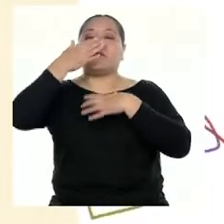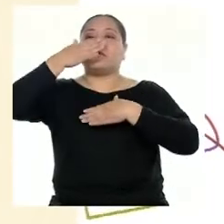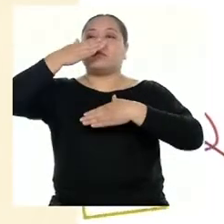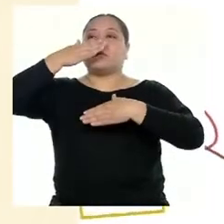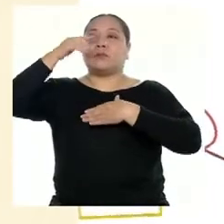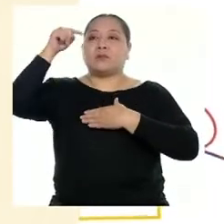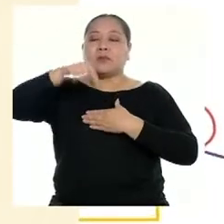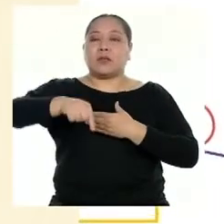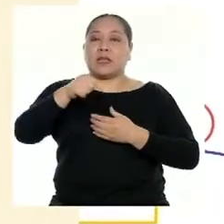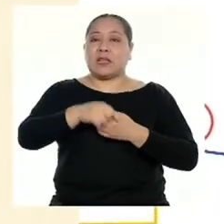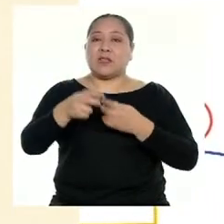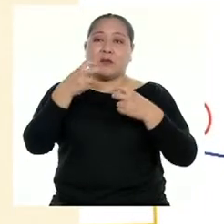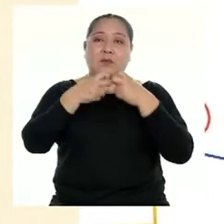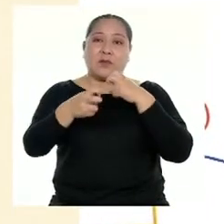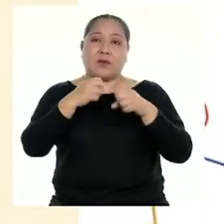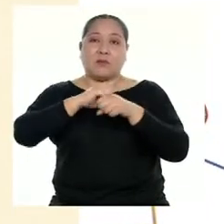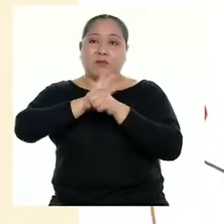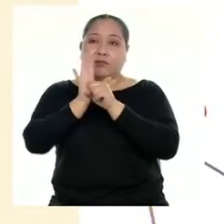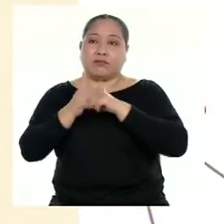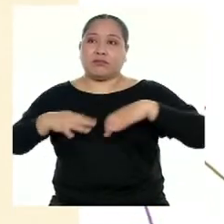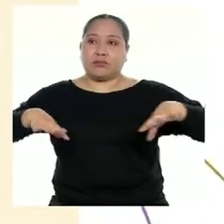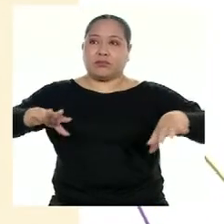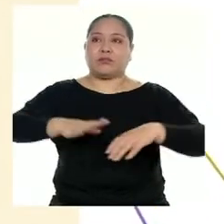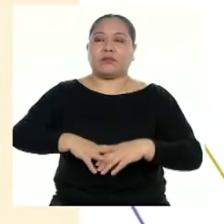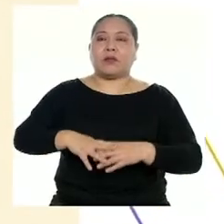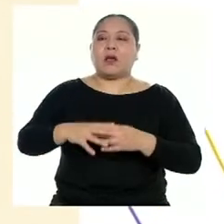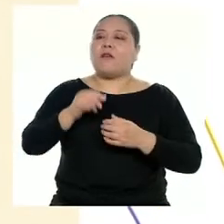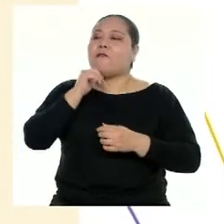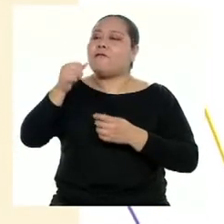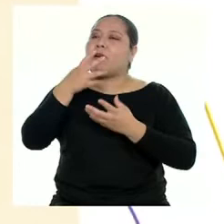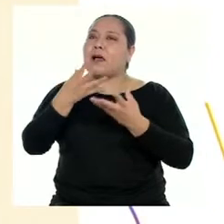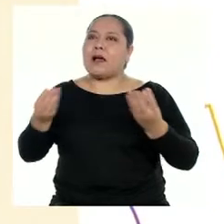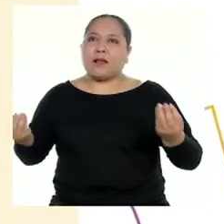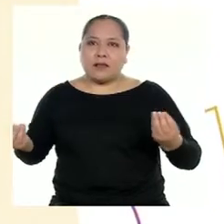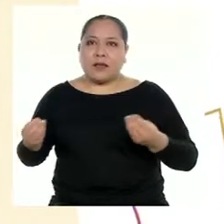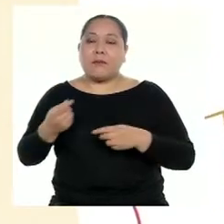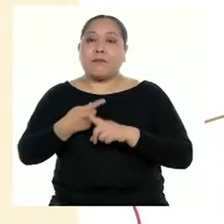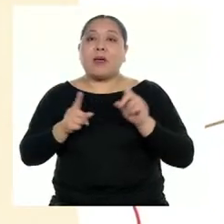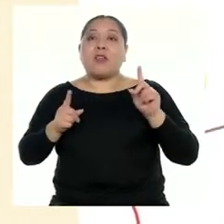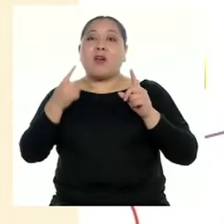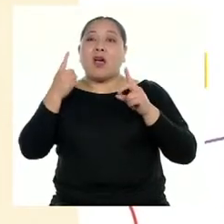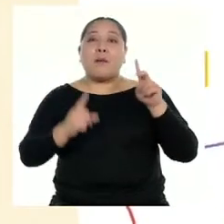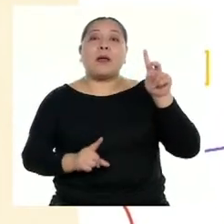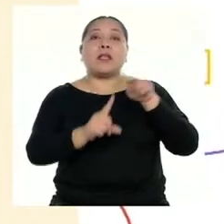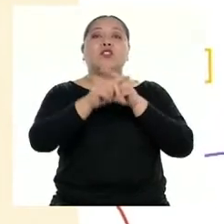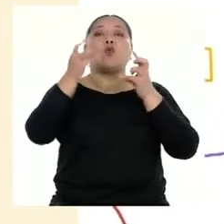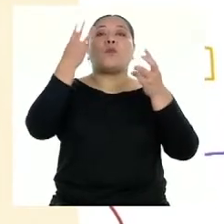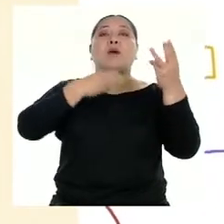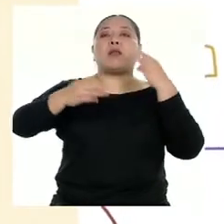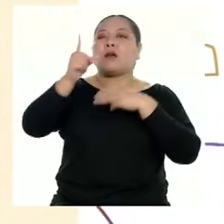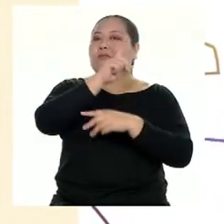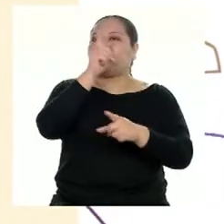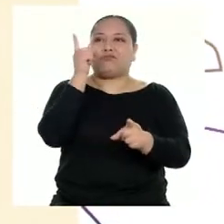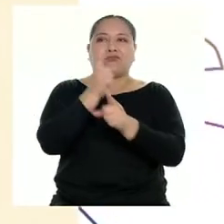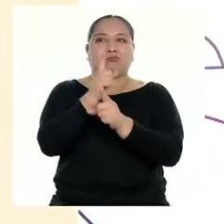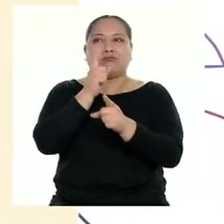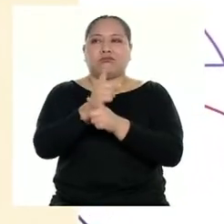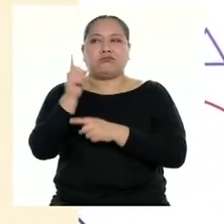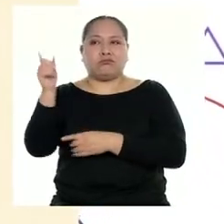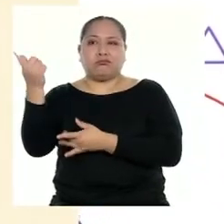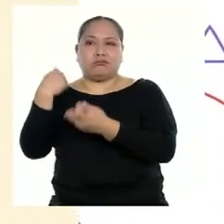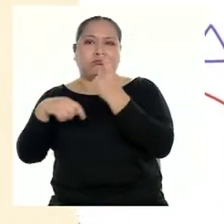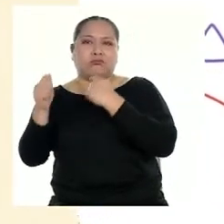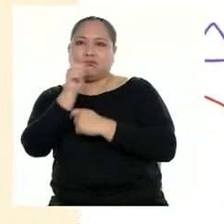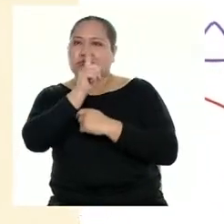El desabastecimiento ha generado la aparición de un mercado ilegal de oxígeno que opera sin ningún